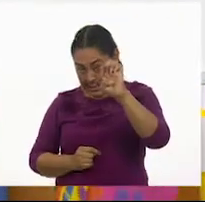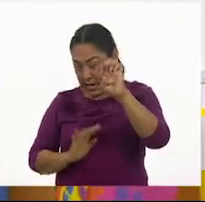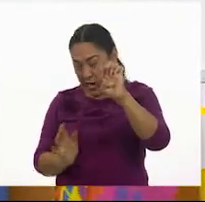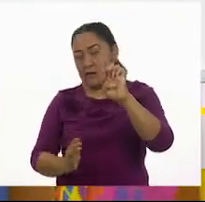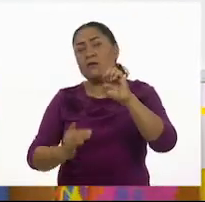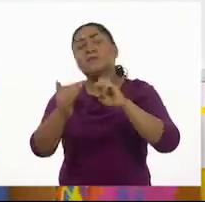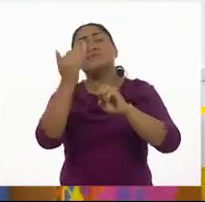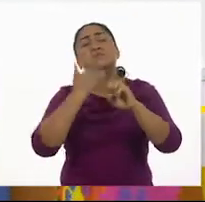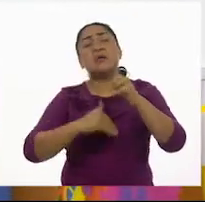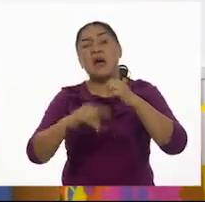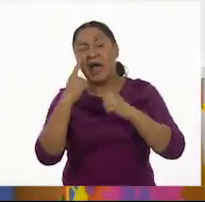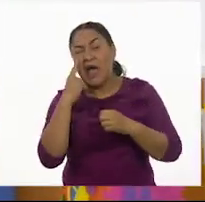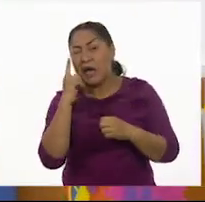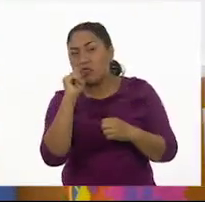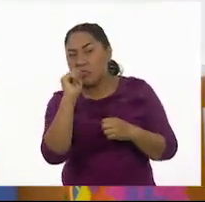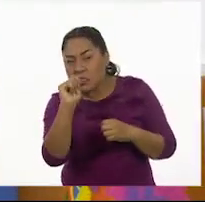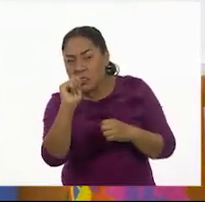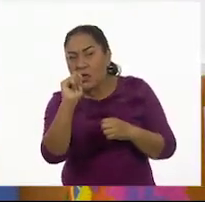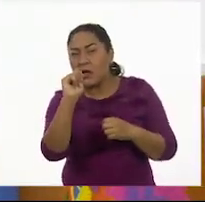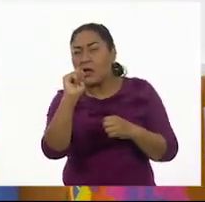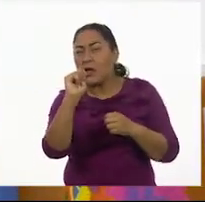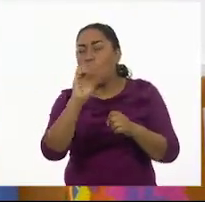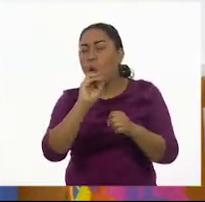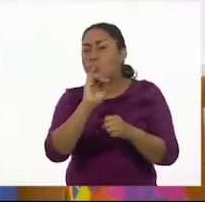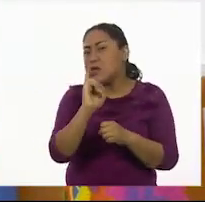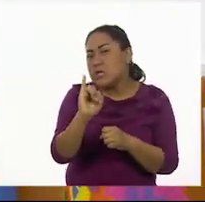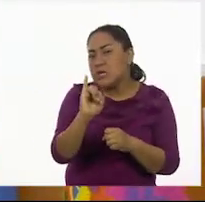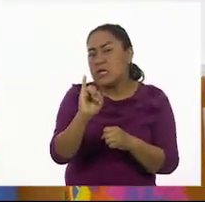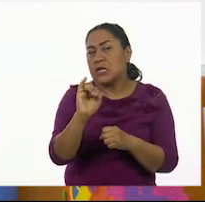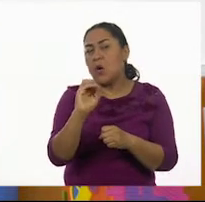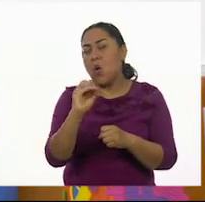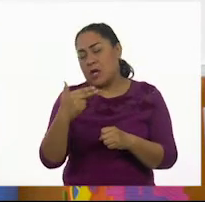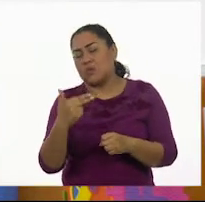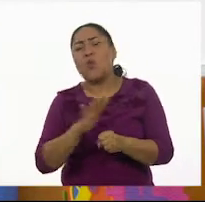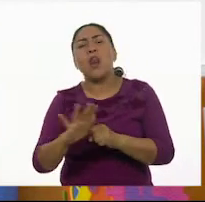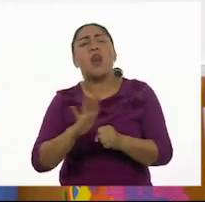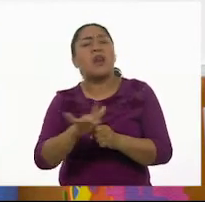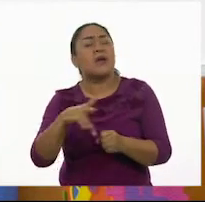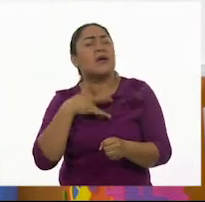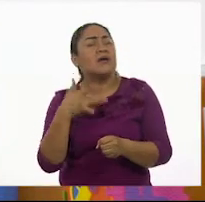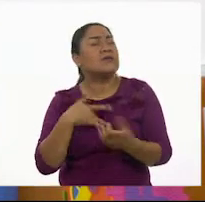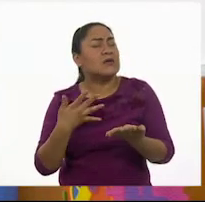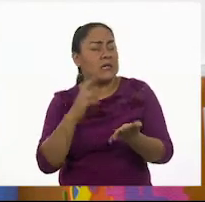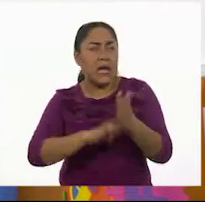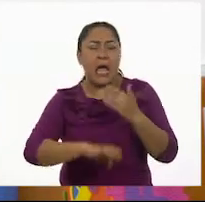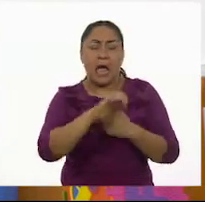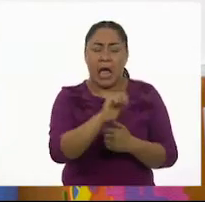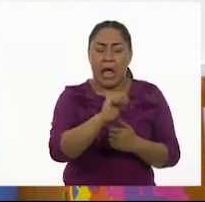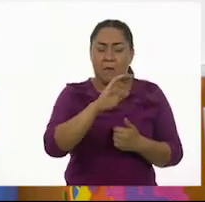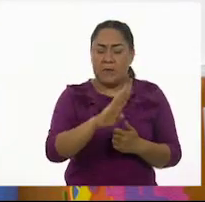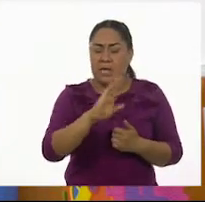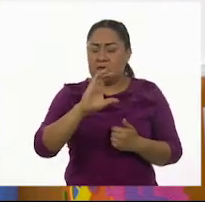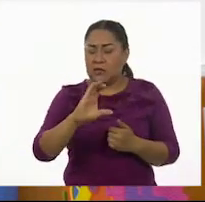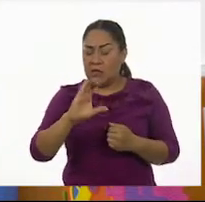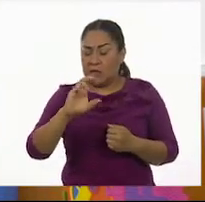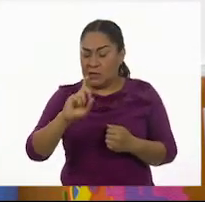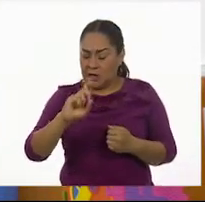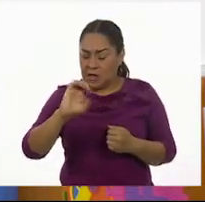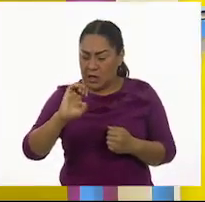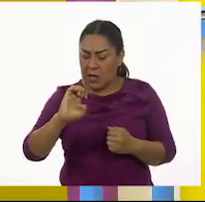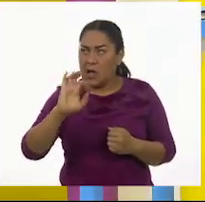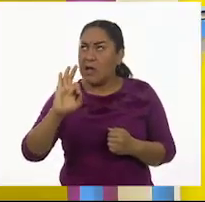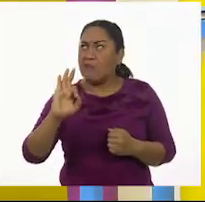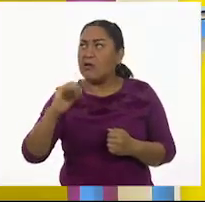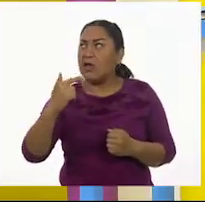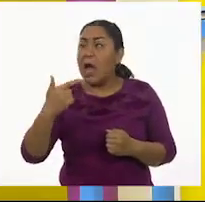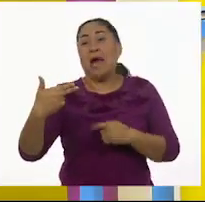invalidez o higiene? A ver, una de esas dos. A, C, D, E, F, G, H. H, higiene. Higiene. Entonces,